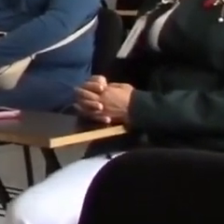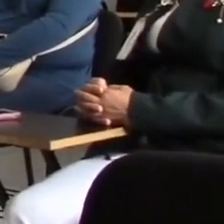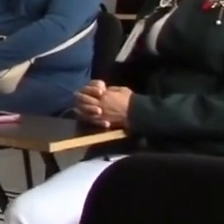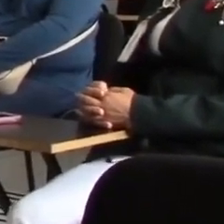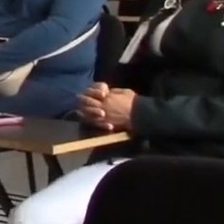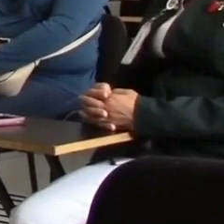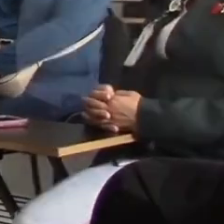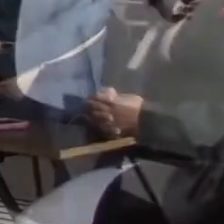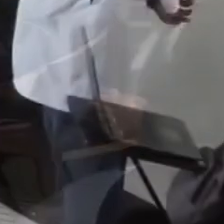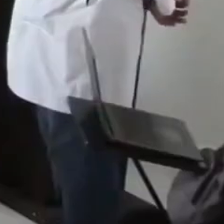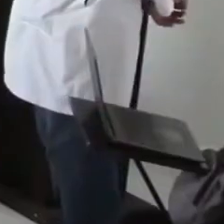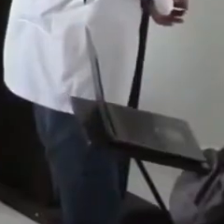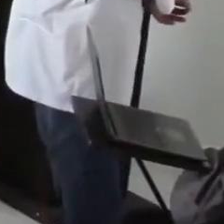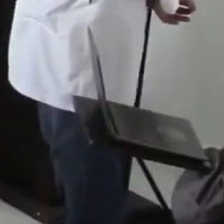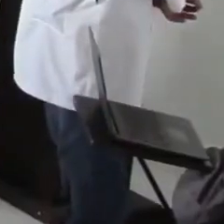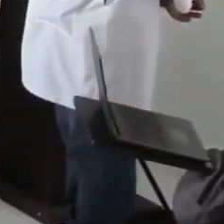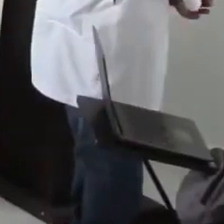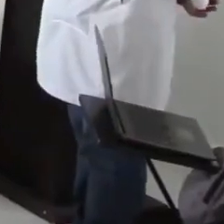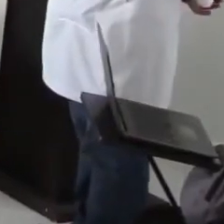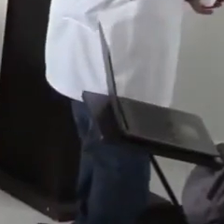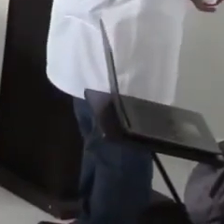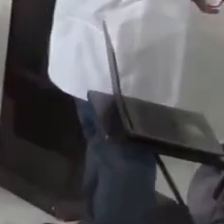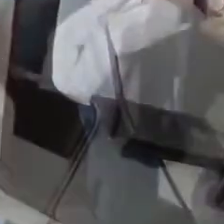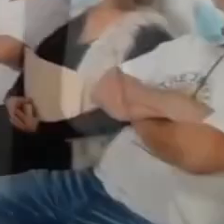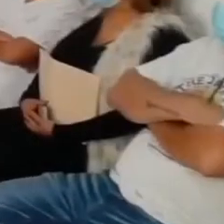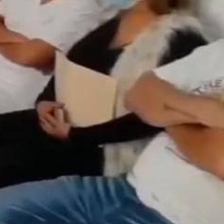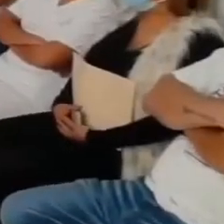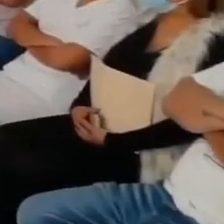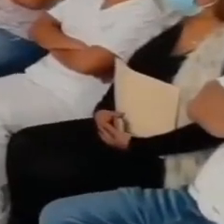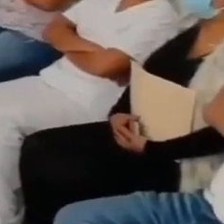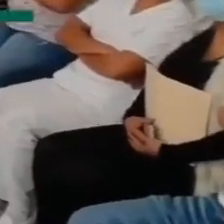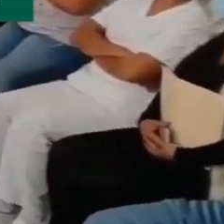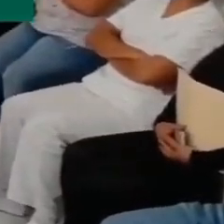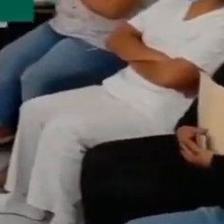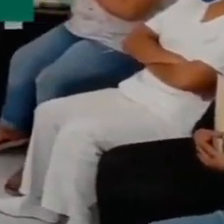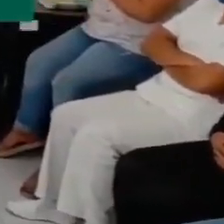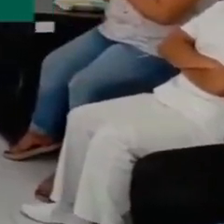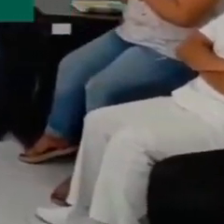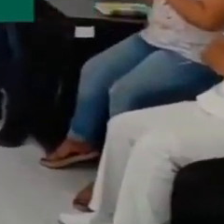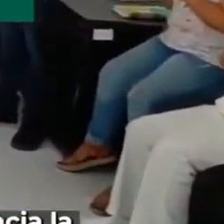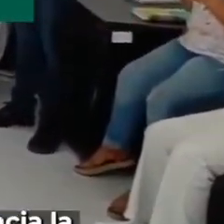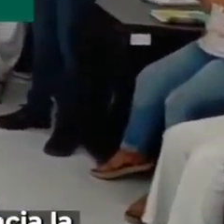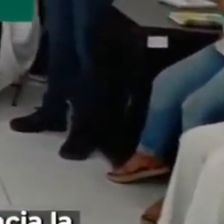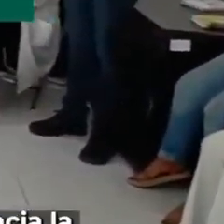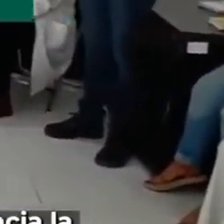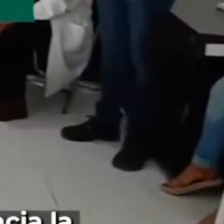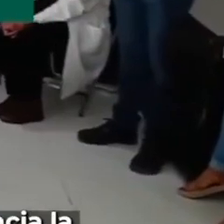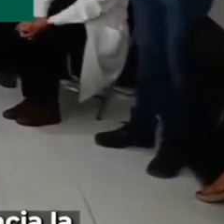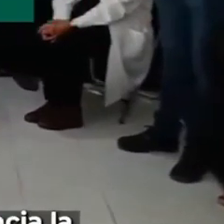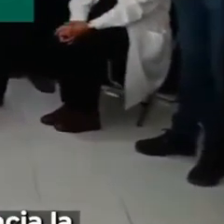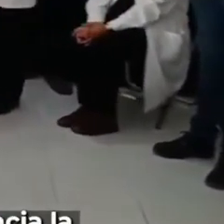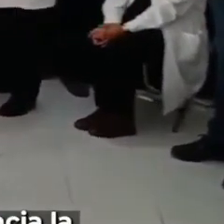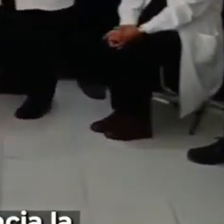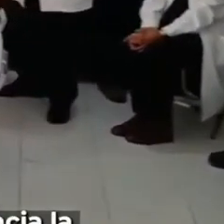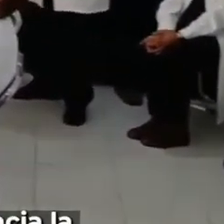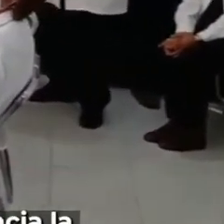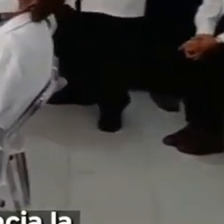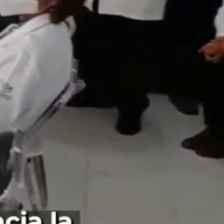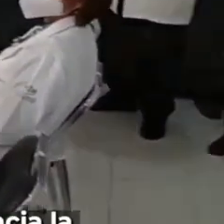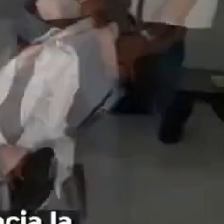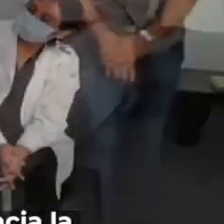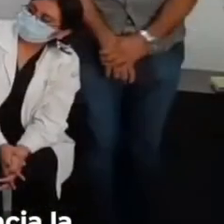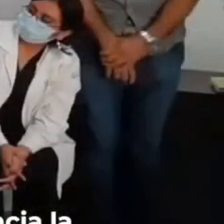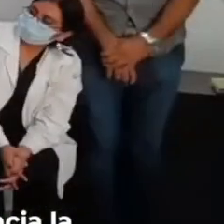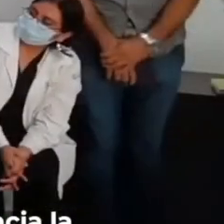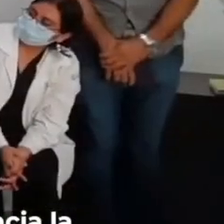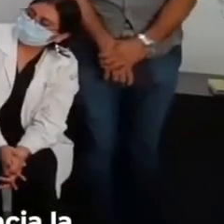nuevo modelo de atención médica, el modelo de atención integral a la salud para el bienestar, más bienestar, con el objetivo de aclarar dudas y avanzar de